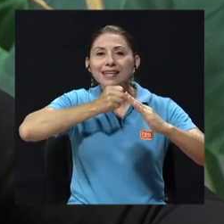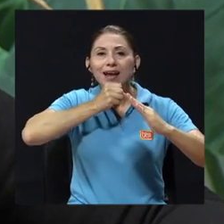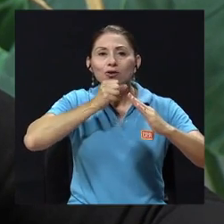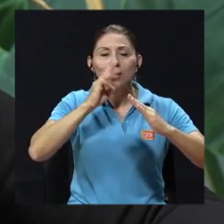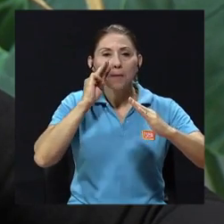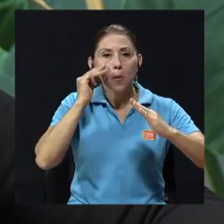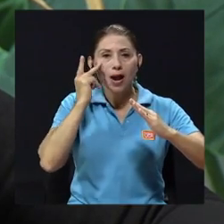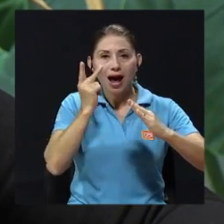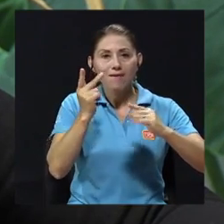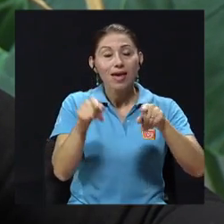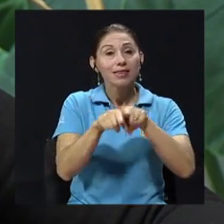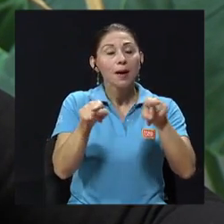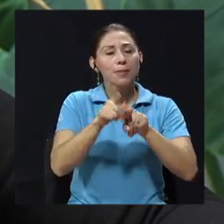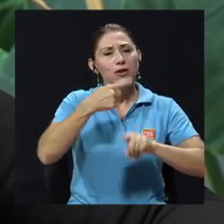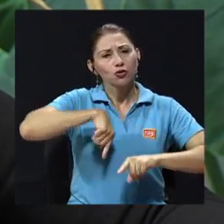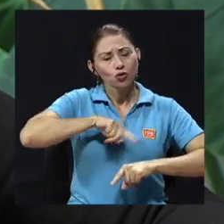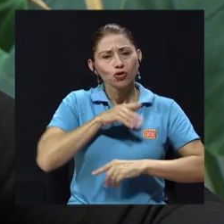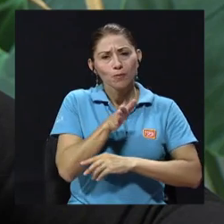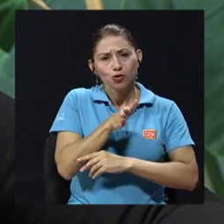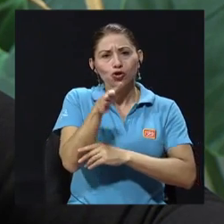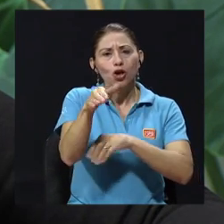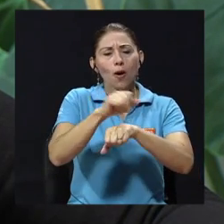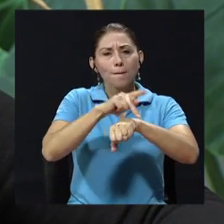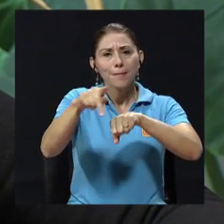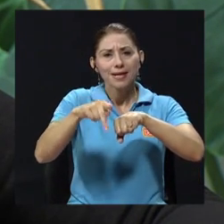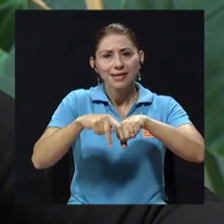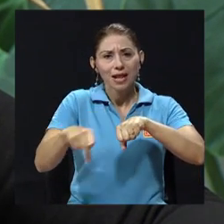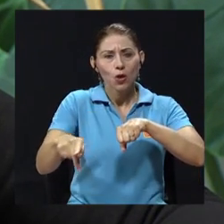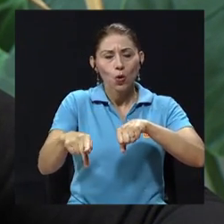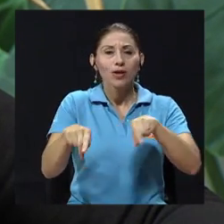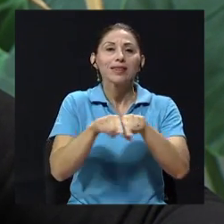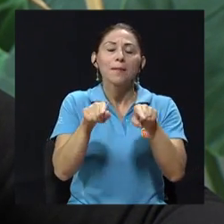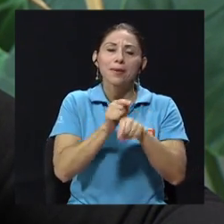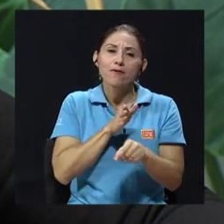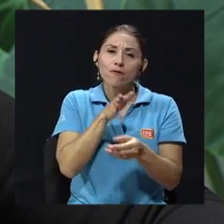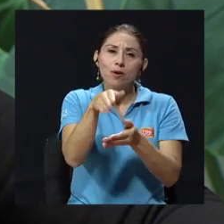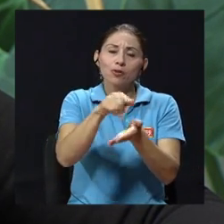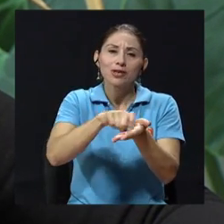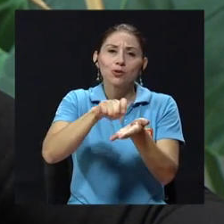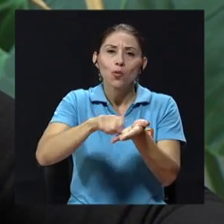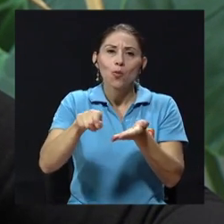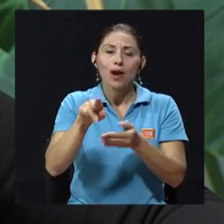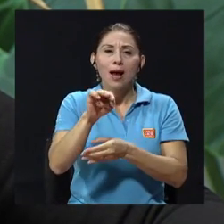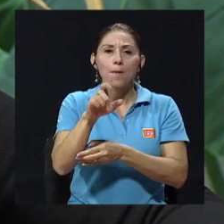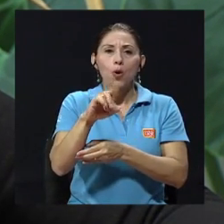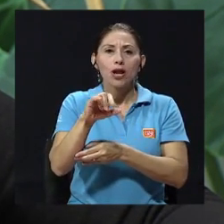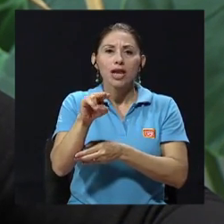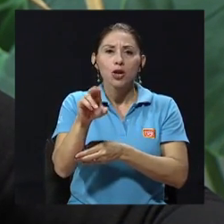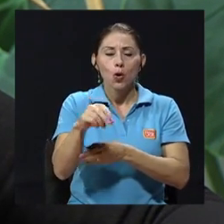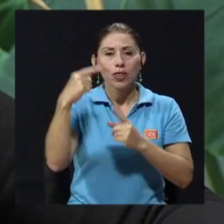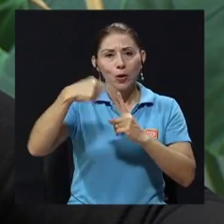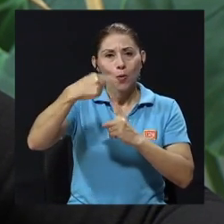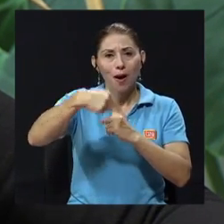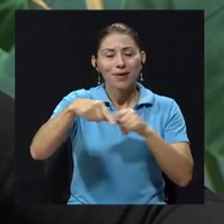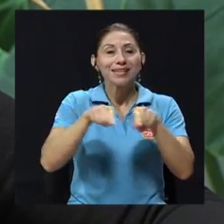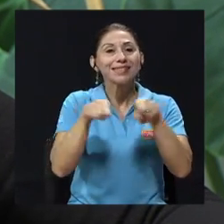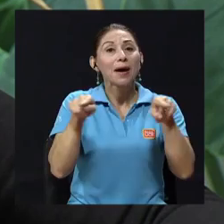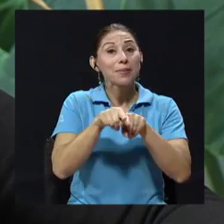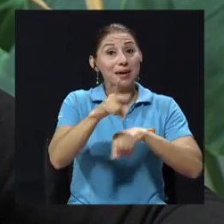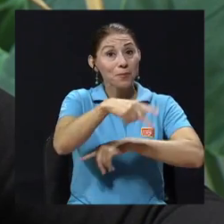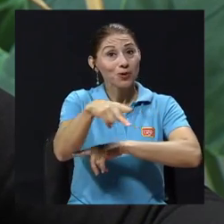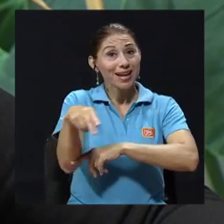Por otra parte, hemos ido a Pérez Celedón, a la Escuela del Molino de Guápiles, a Riojalandia de Punta Arenas.